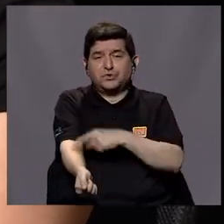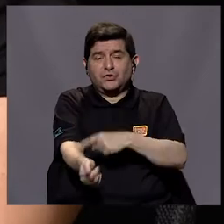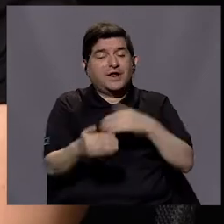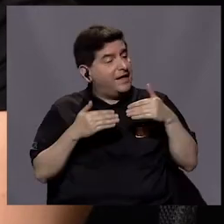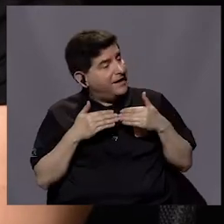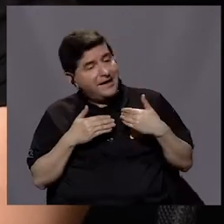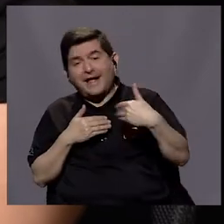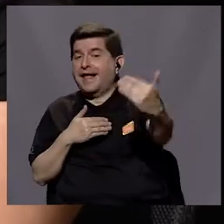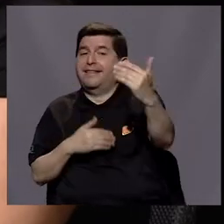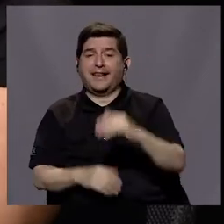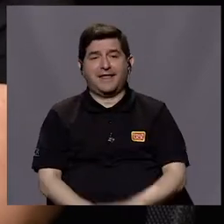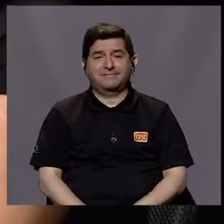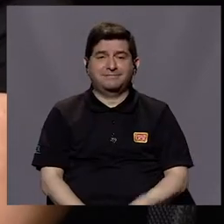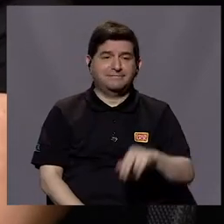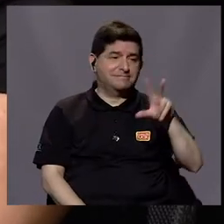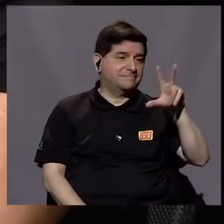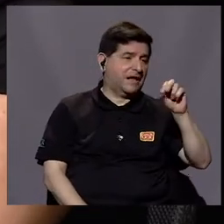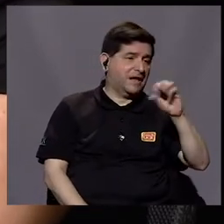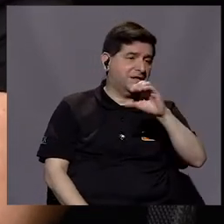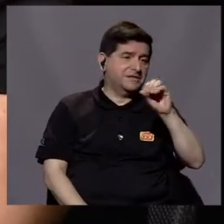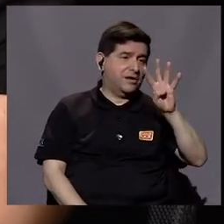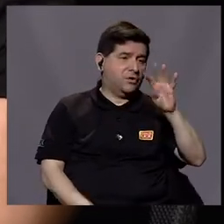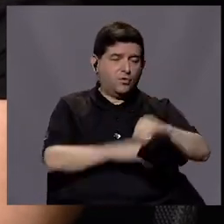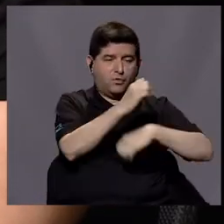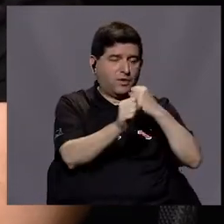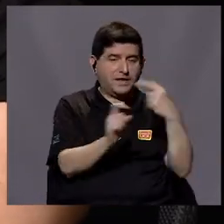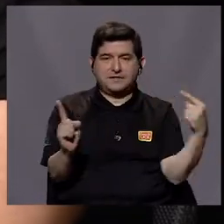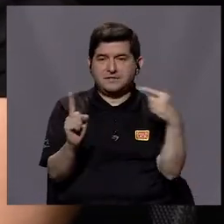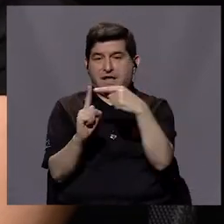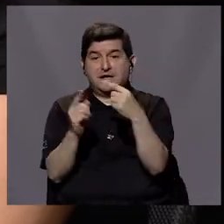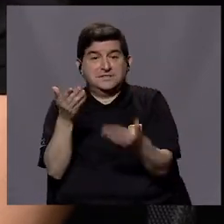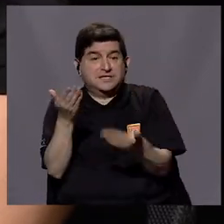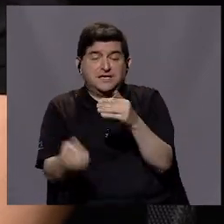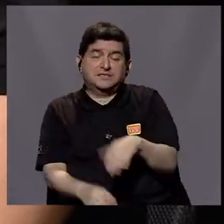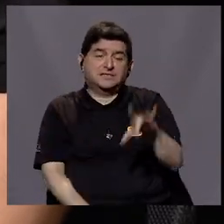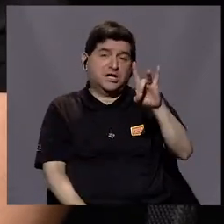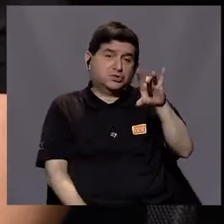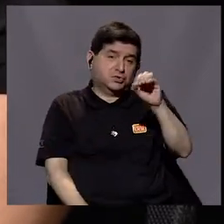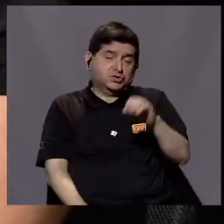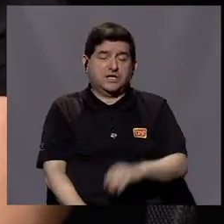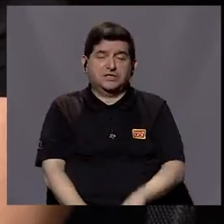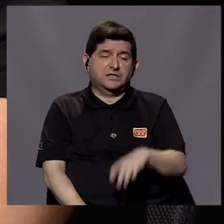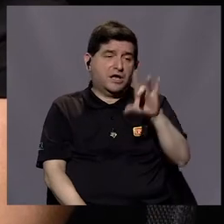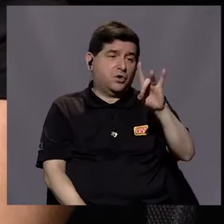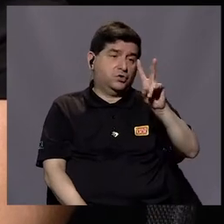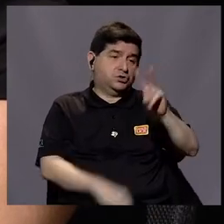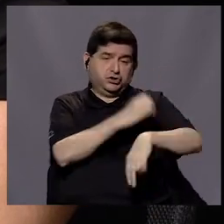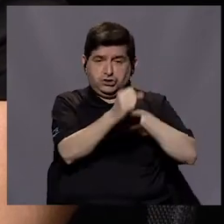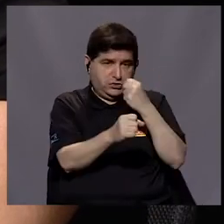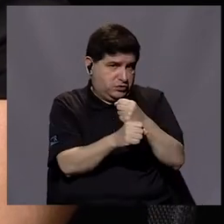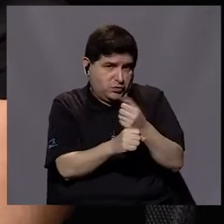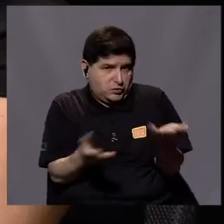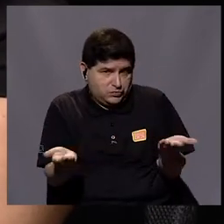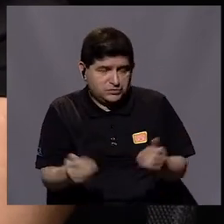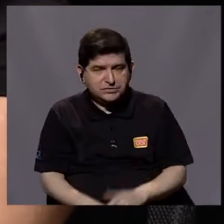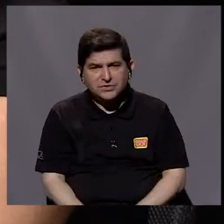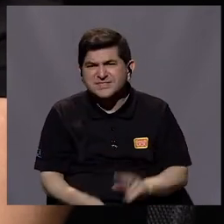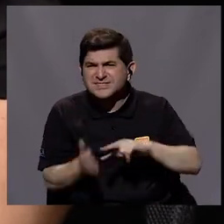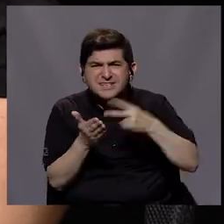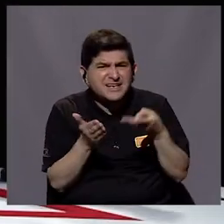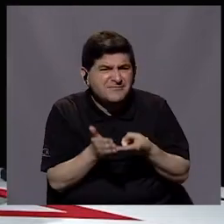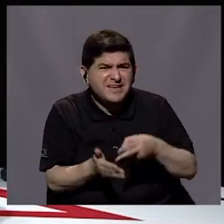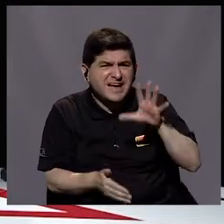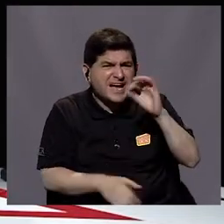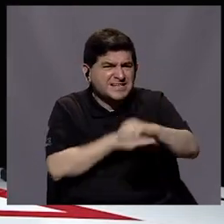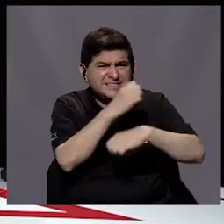diabetes desde ahí, póngale a los 30 o 40 años hasta los quizás 80, 82 años. Pasamos 50